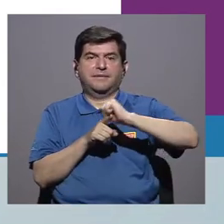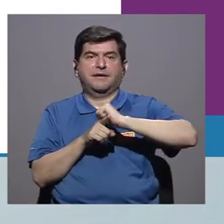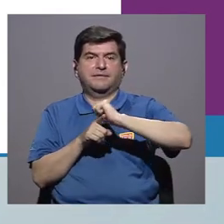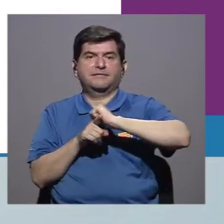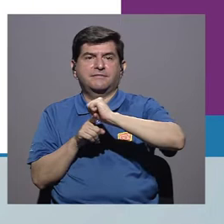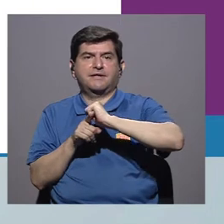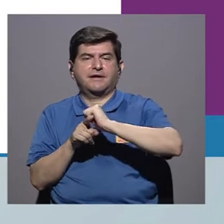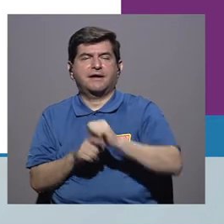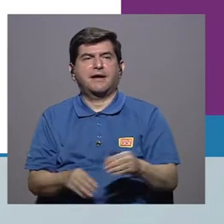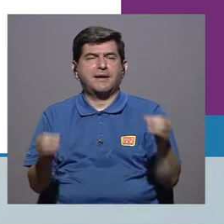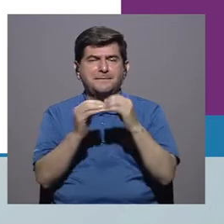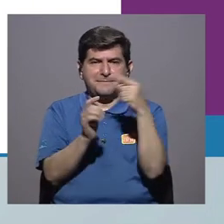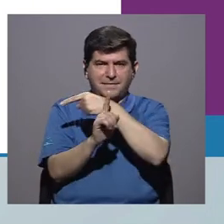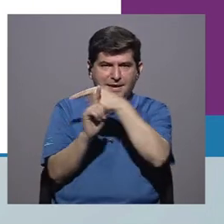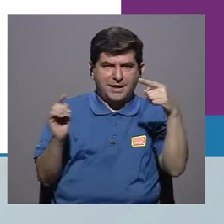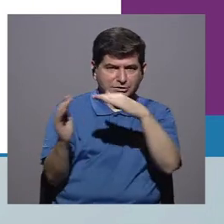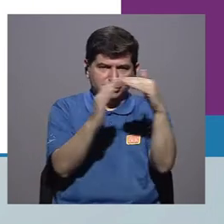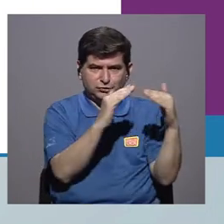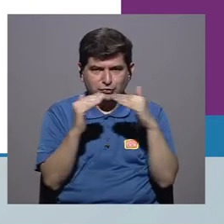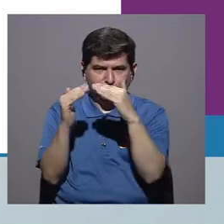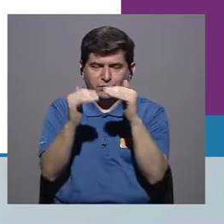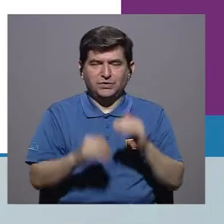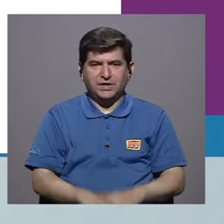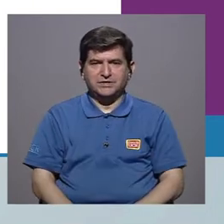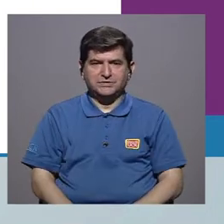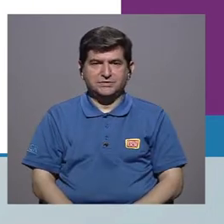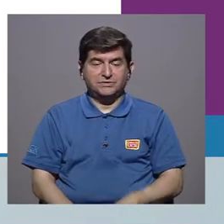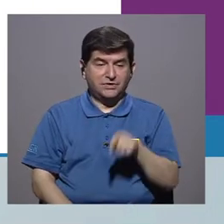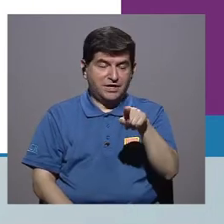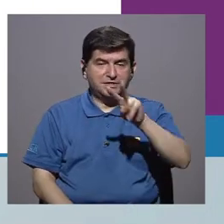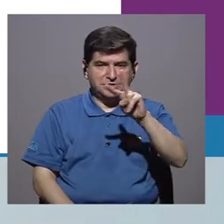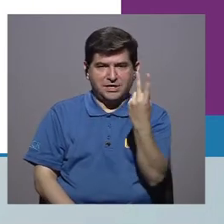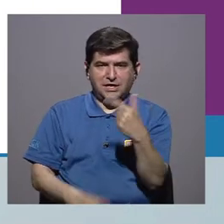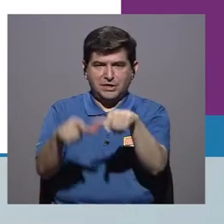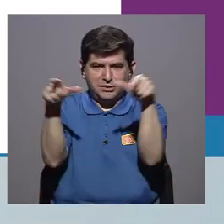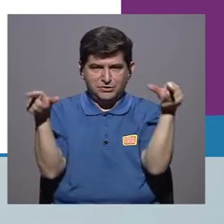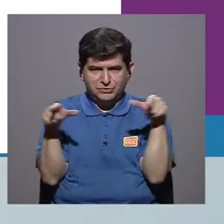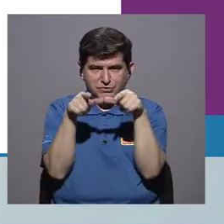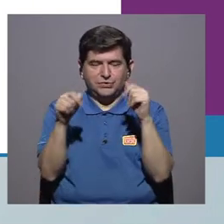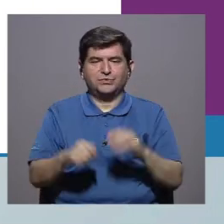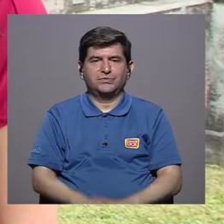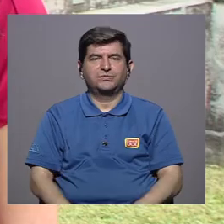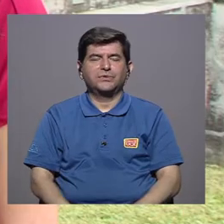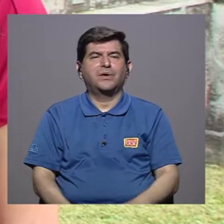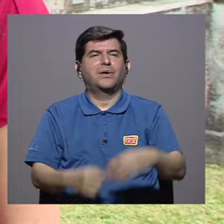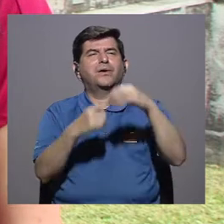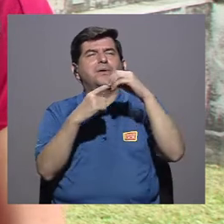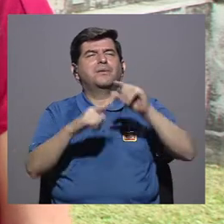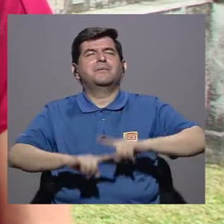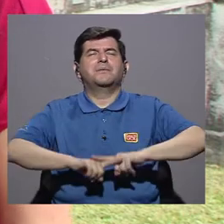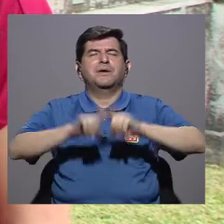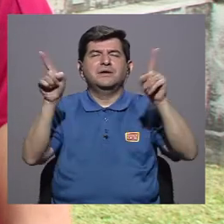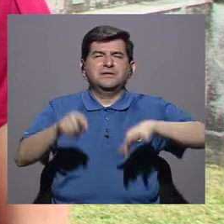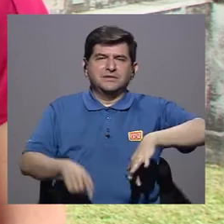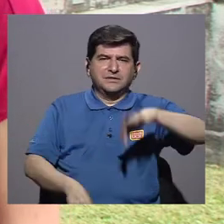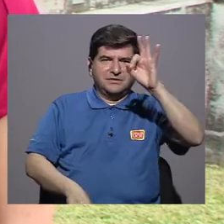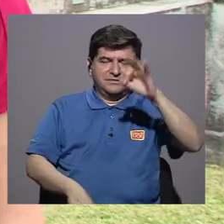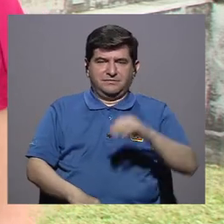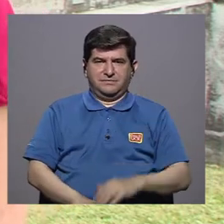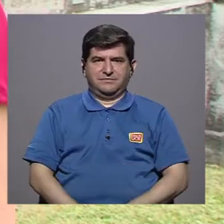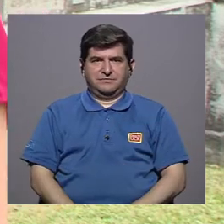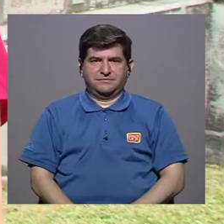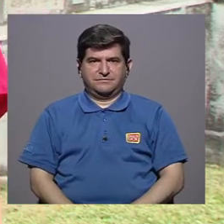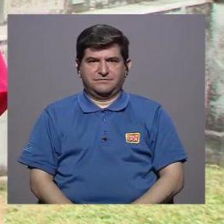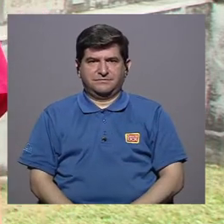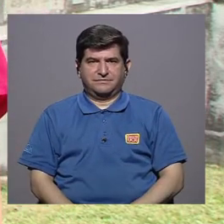practican más de la mitad de la población, está en segundo lugar. Y la principal diferencia la